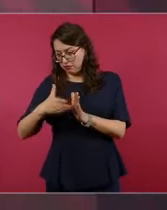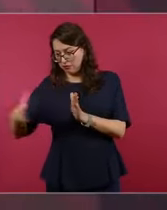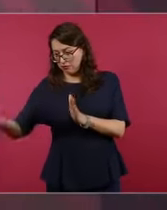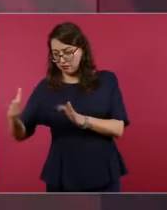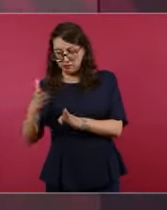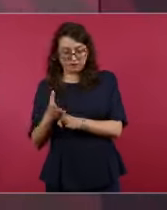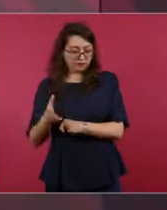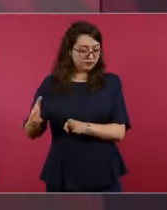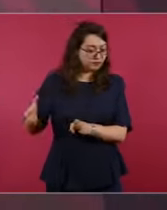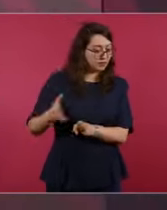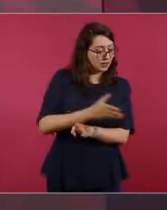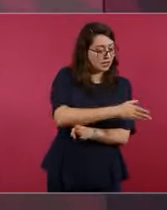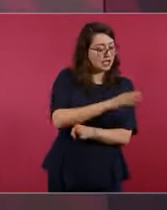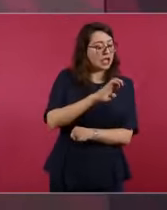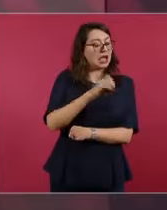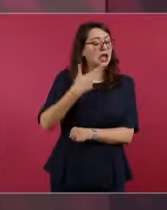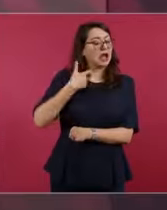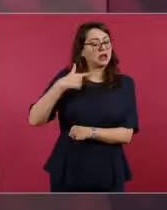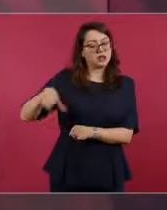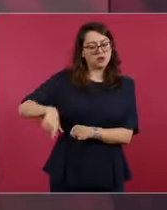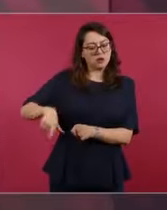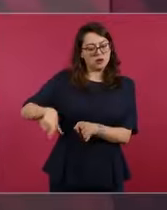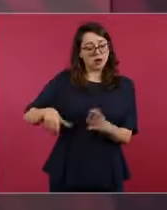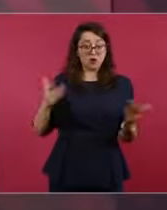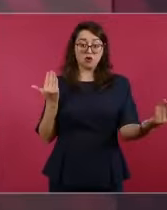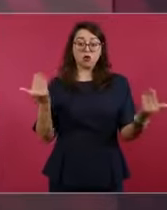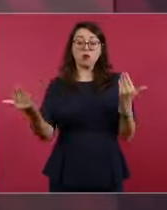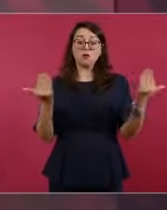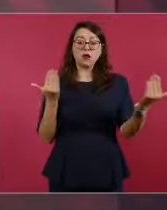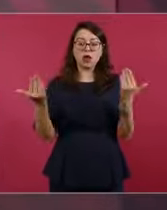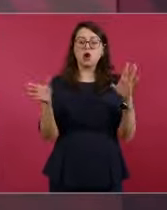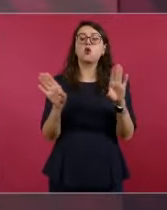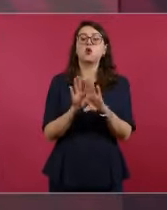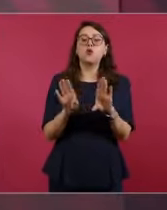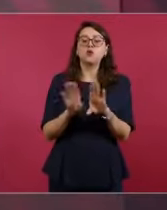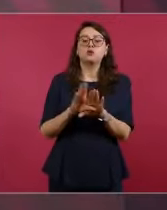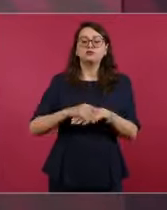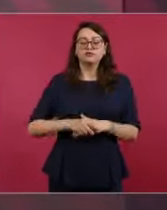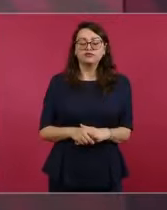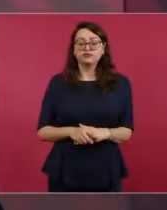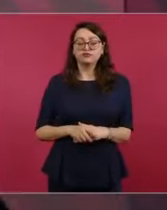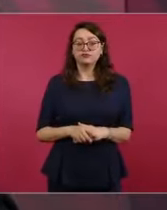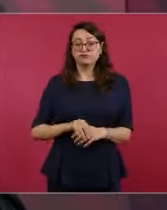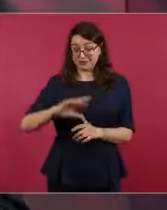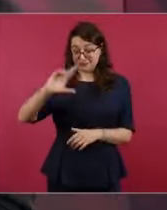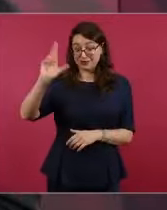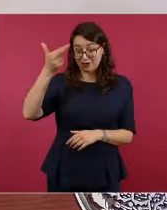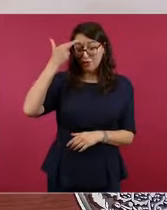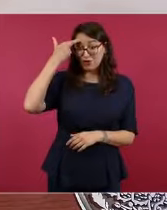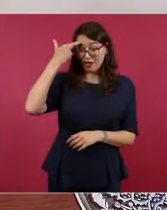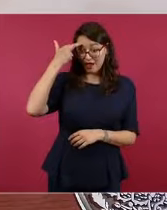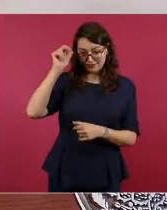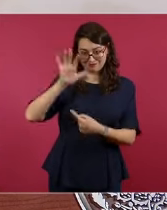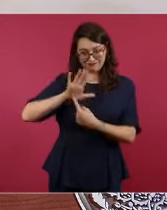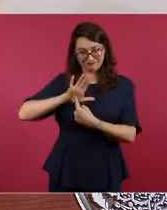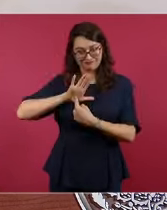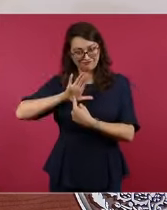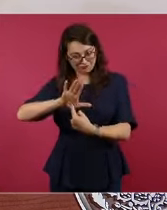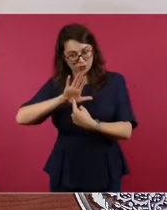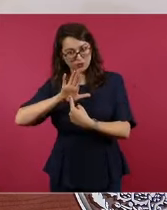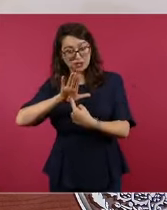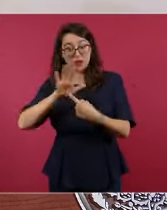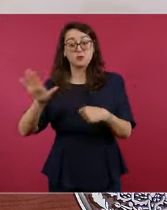porque el universal y otros medios al servicio del dinero